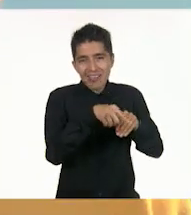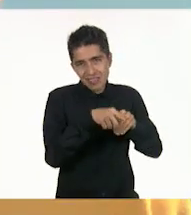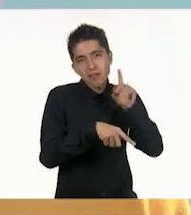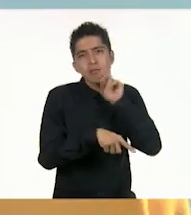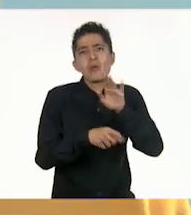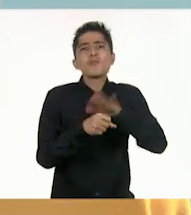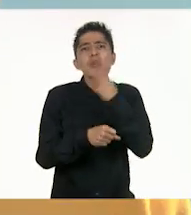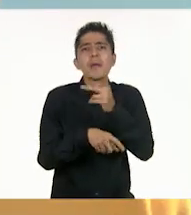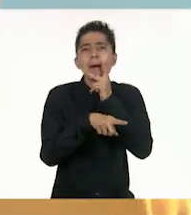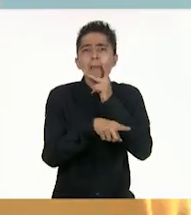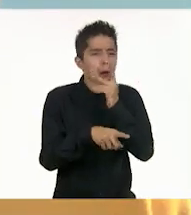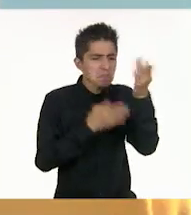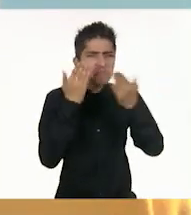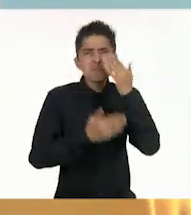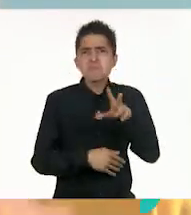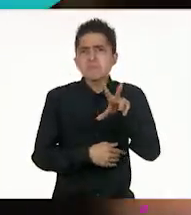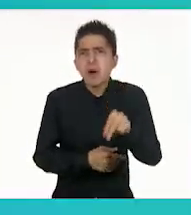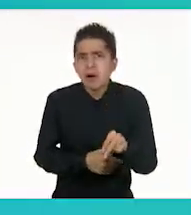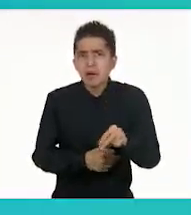Bien.